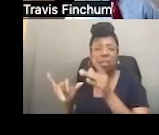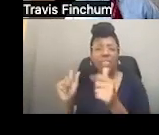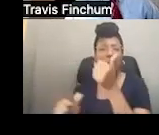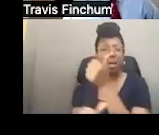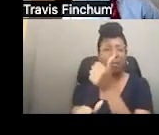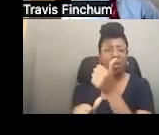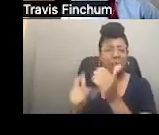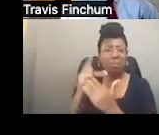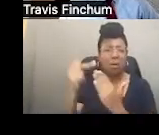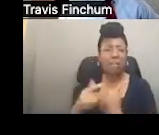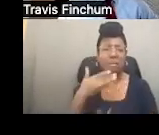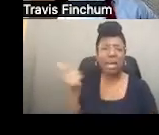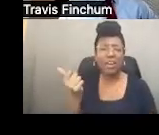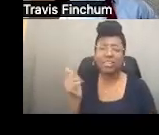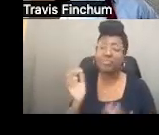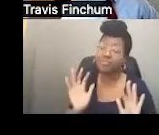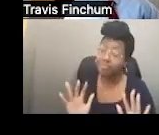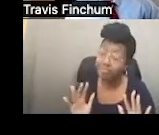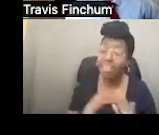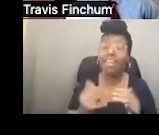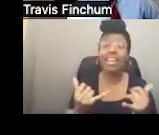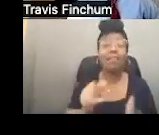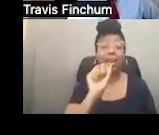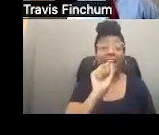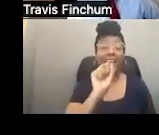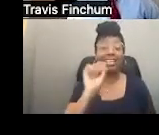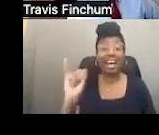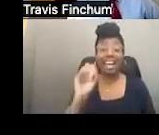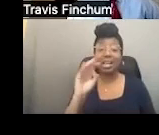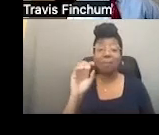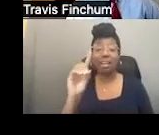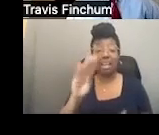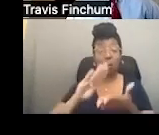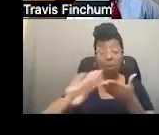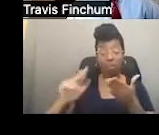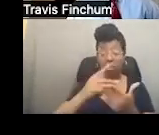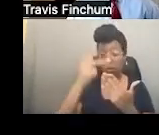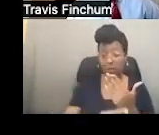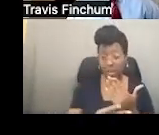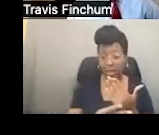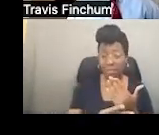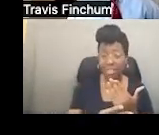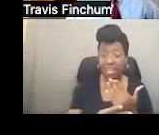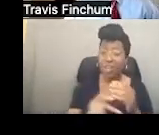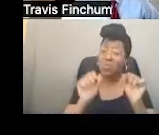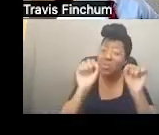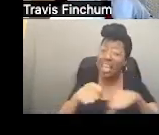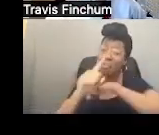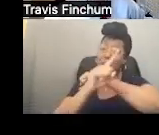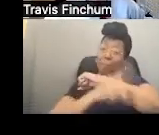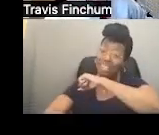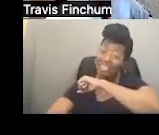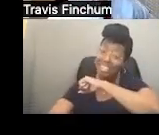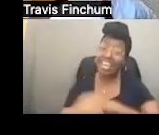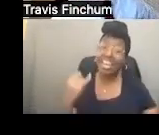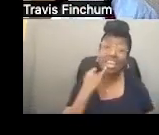bajo el límite de recursos para SSI y el programa de extensión de Medicaid, del que estábamos hablando. Hay periodos de